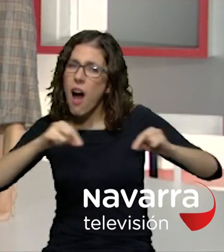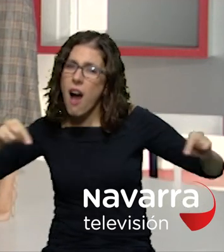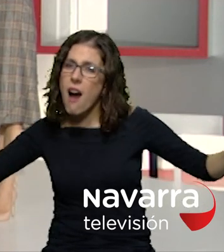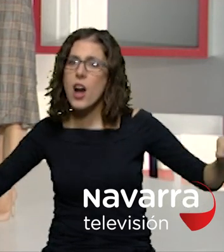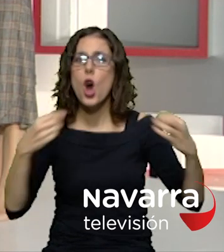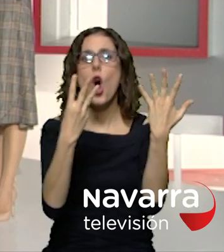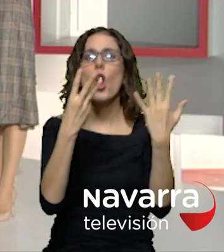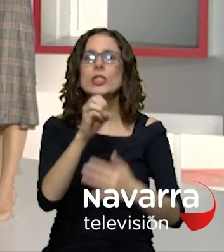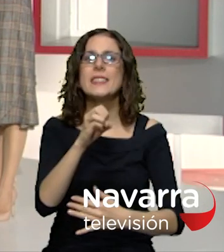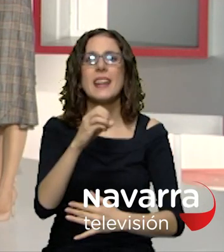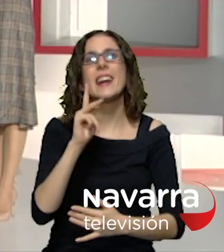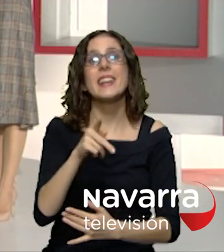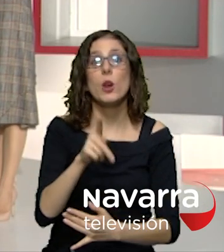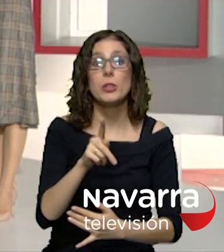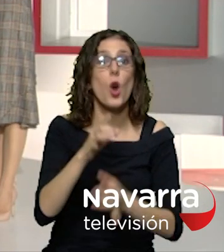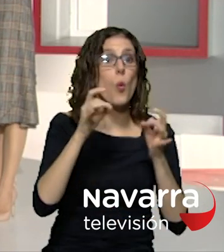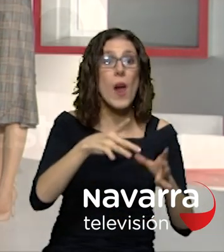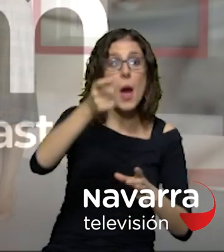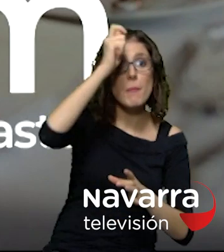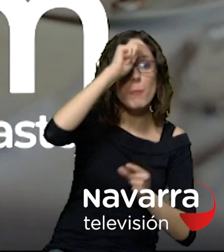distancia entre pamplona y castejón